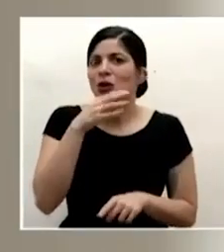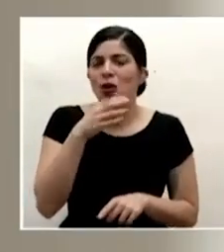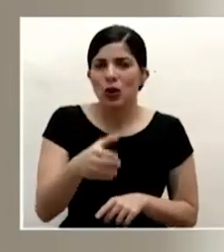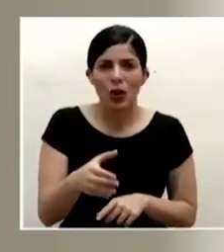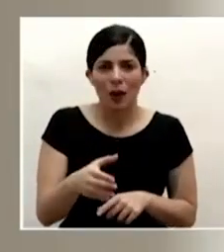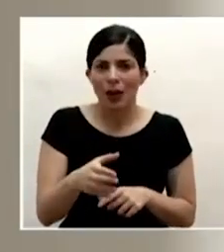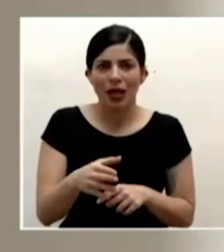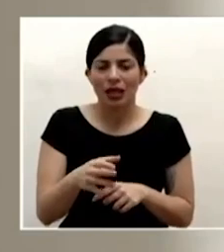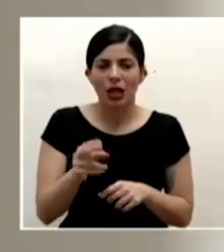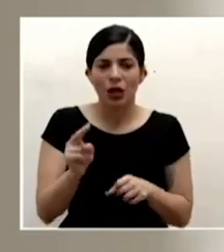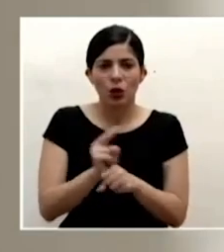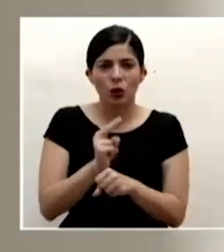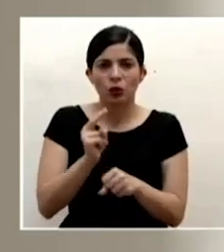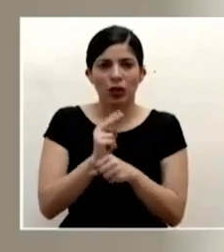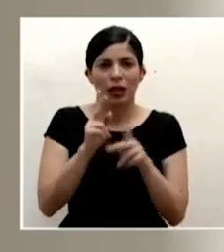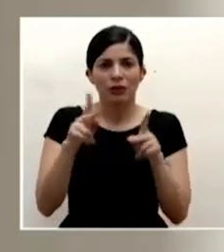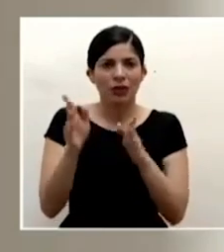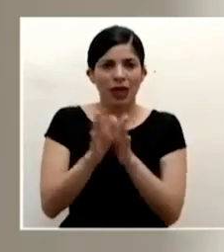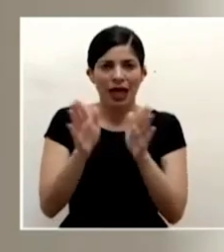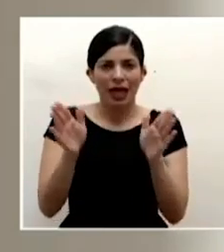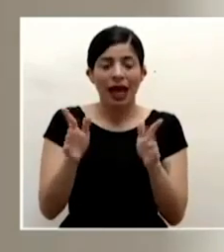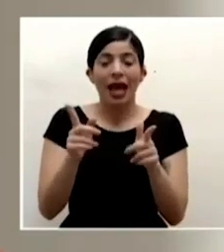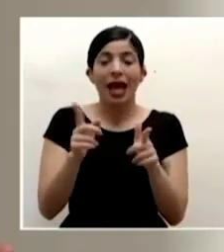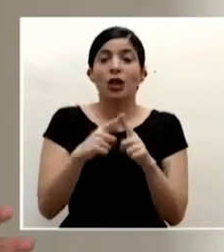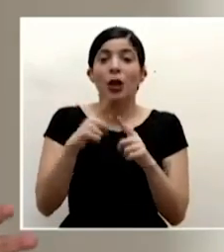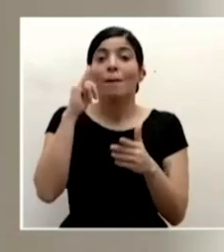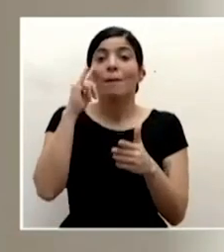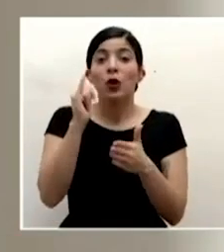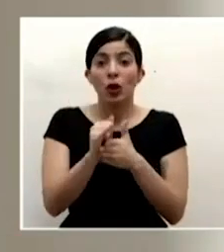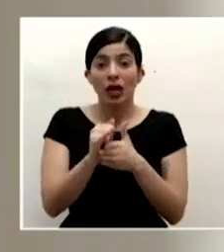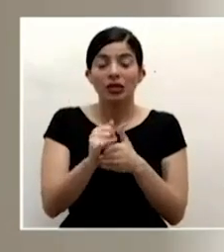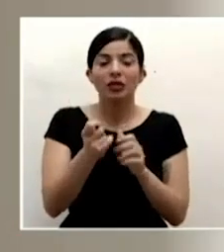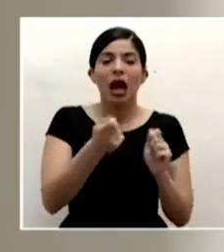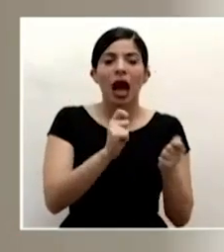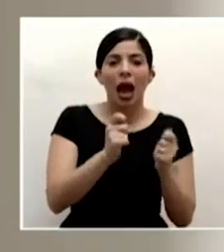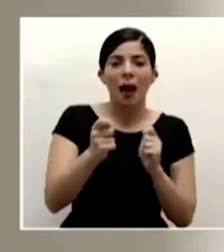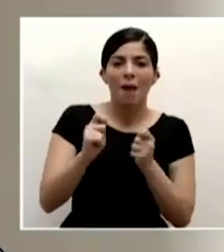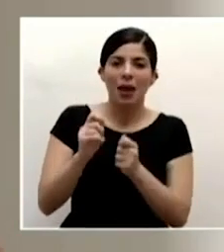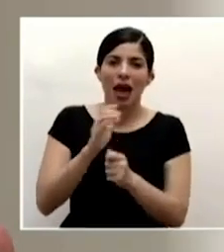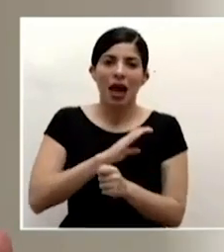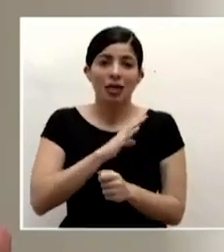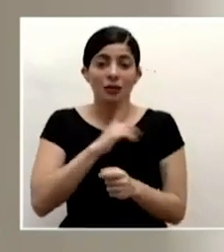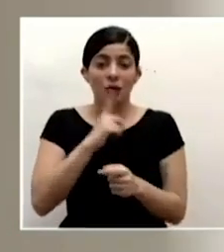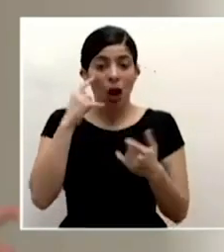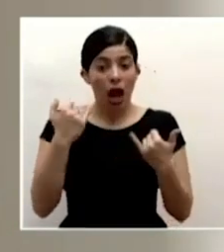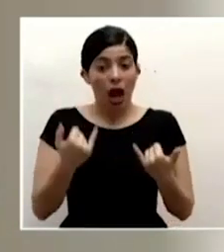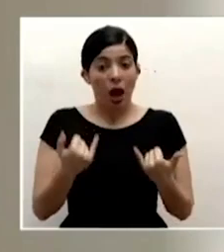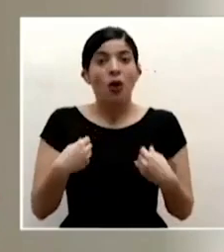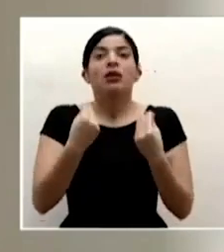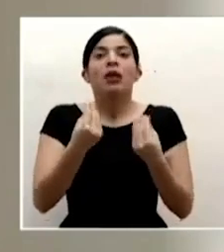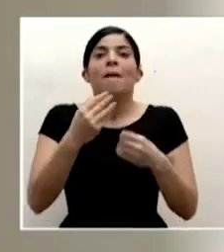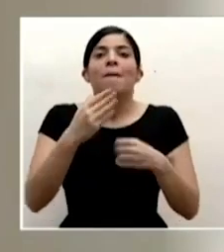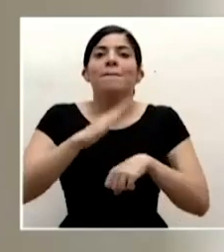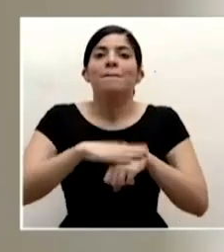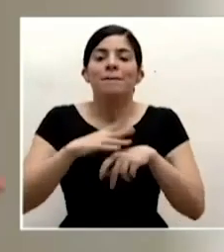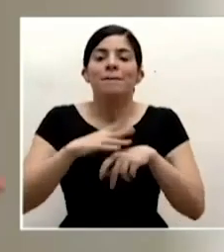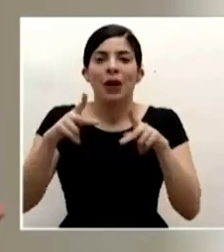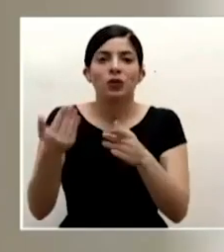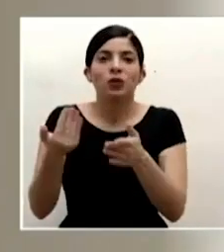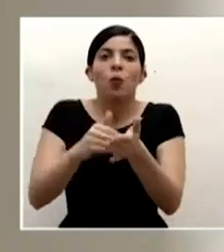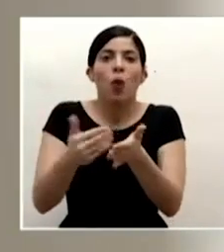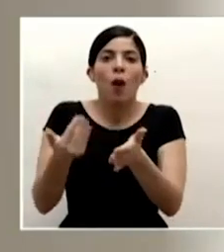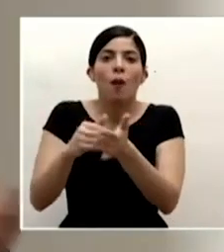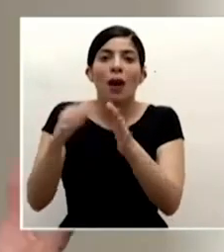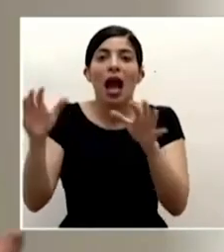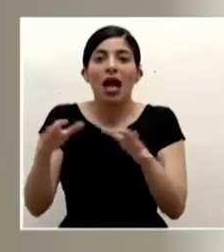población general entonces por eso justamente es que cambia las características porque en ese momento ya estamos permitiendo que la sociedad retome muchas de las actividades va a haber más circulación de